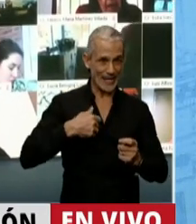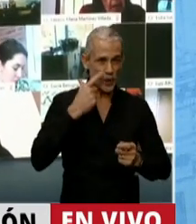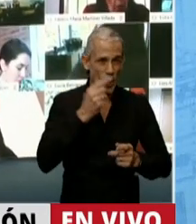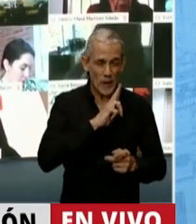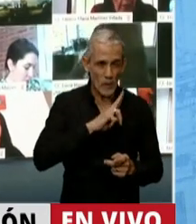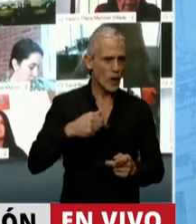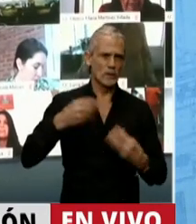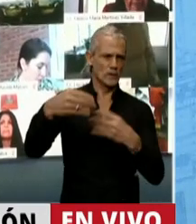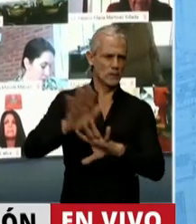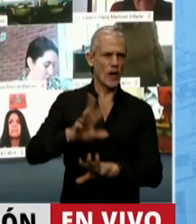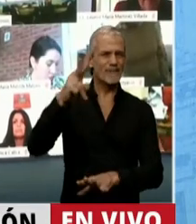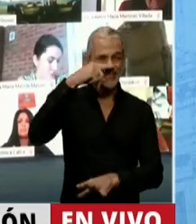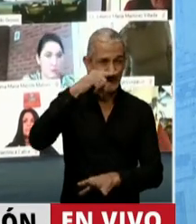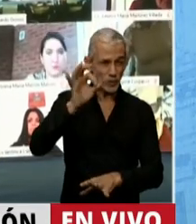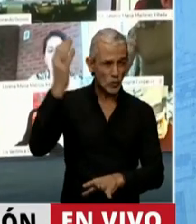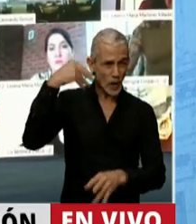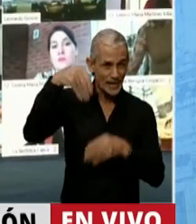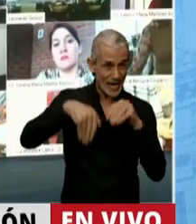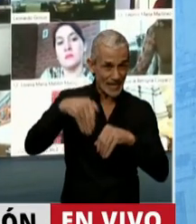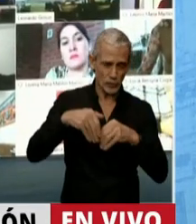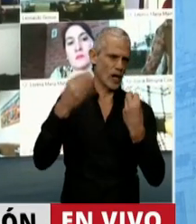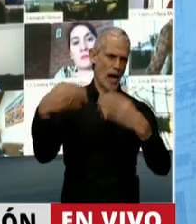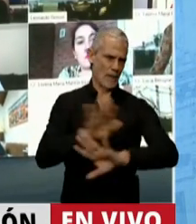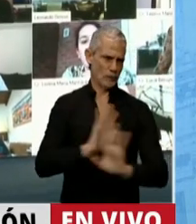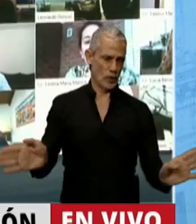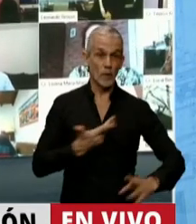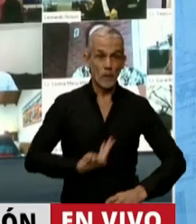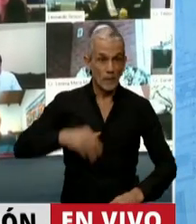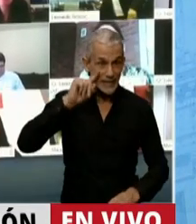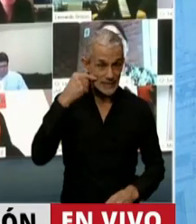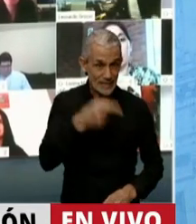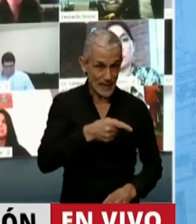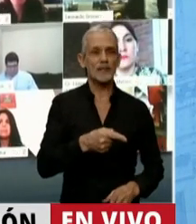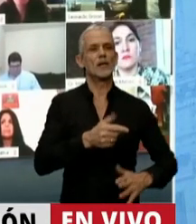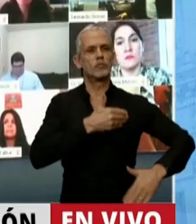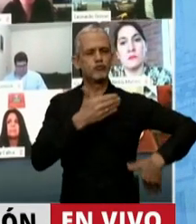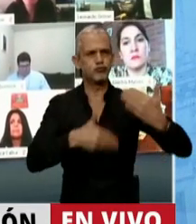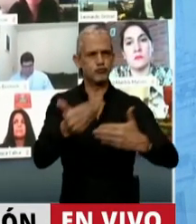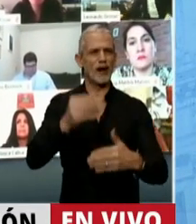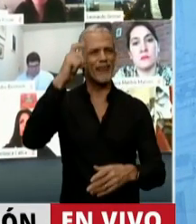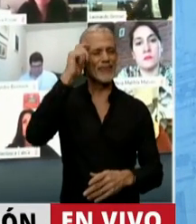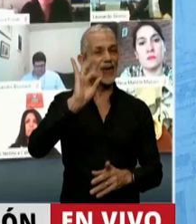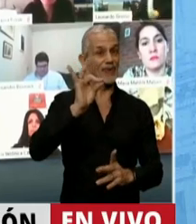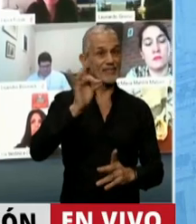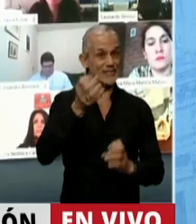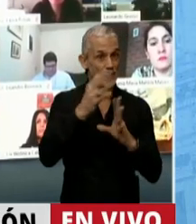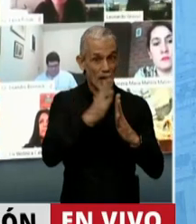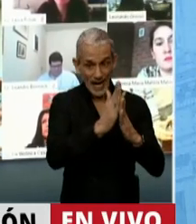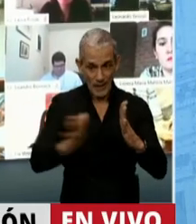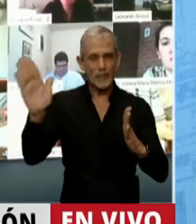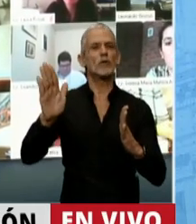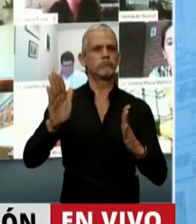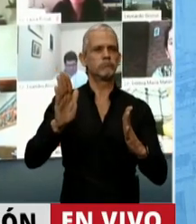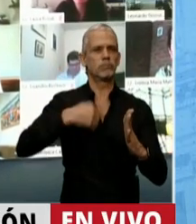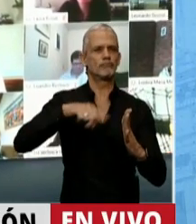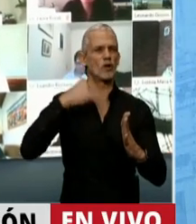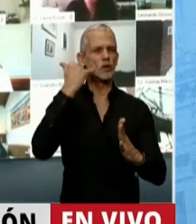abandonar el 27 de octubre y que nuestro Presidente puso en funcionamiento a partir del 10 de diciembre. A partir de ahí nosotros